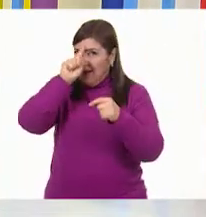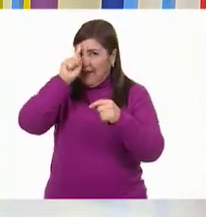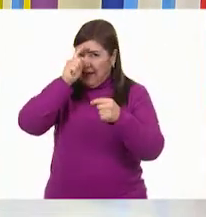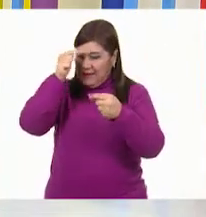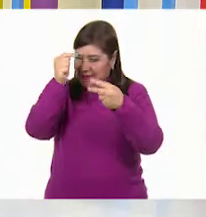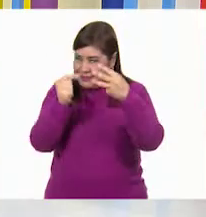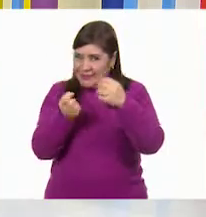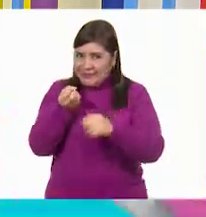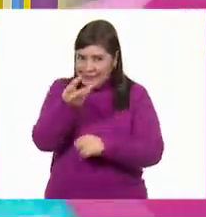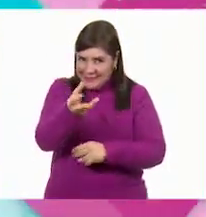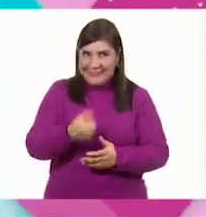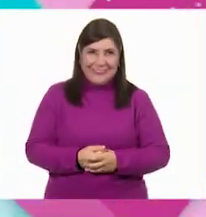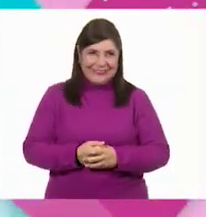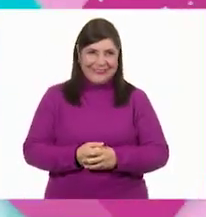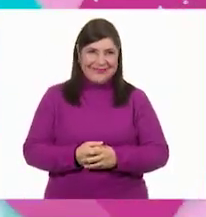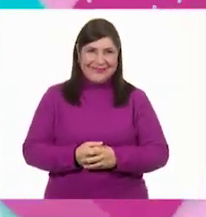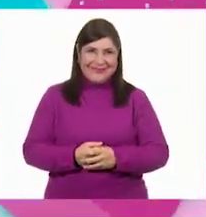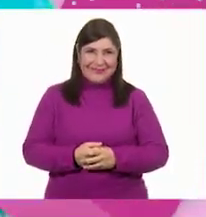gran recomendación.